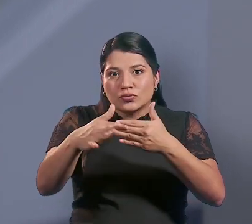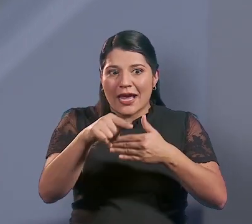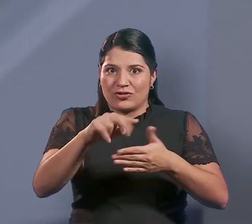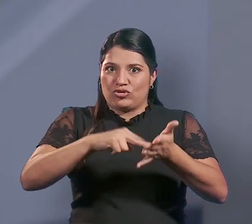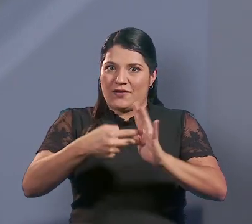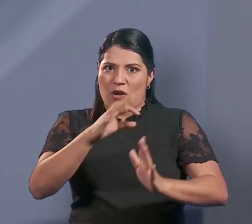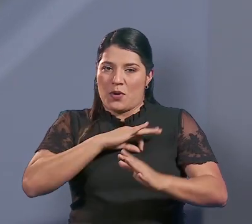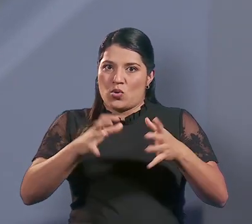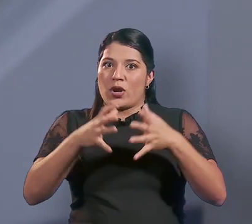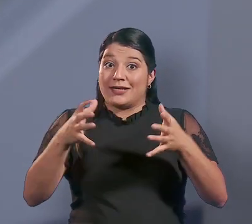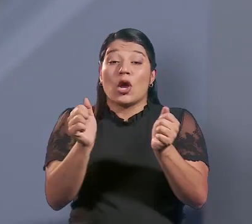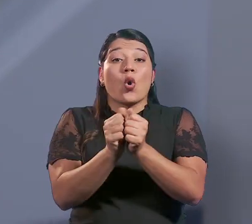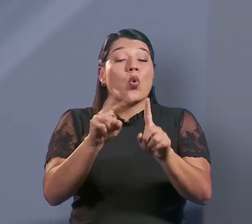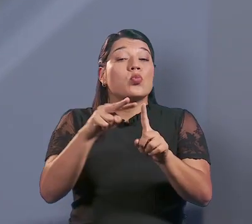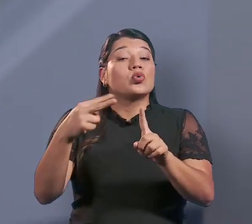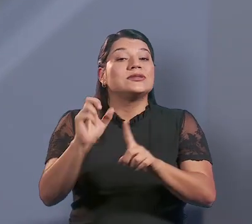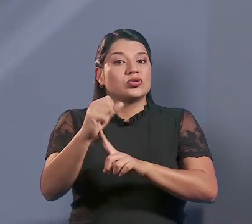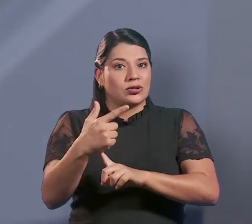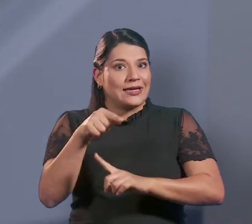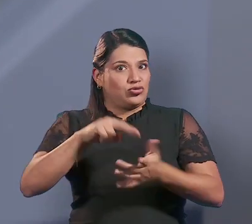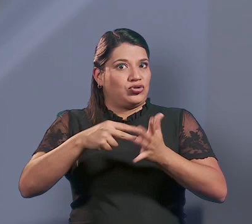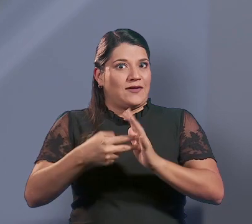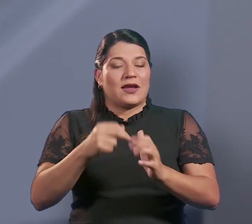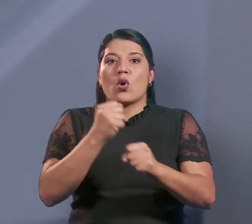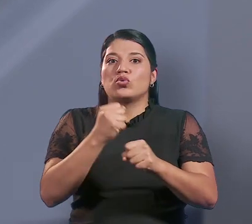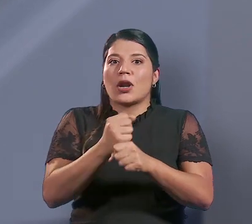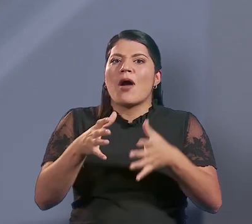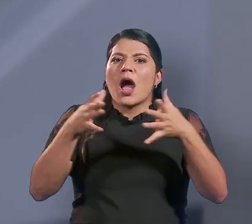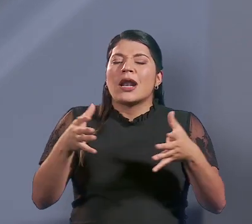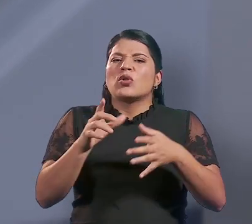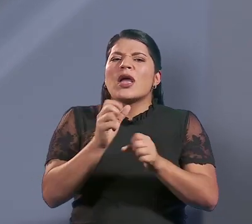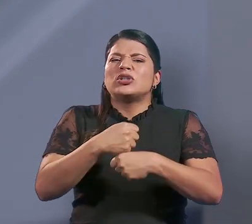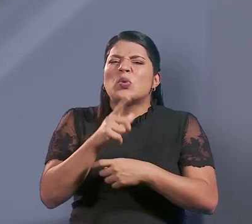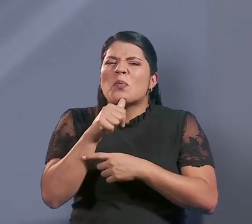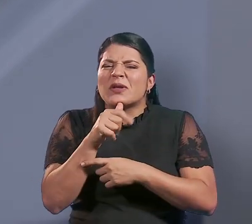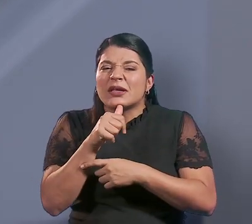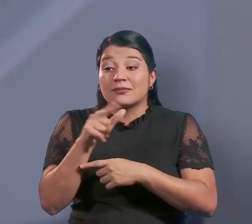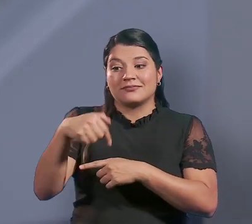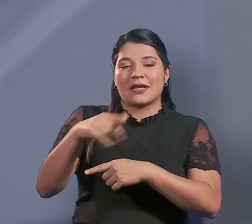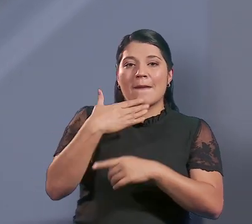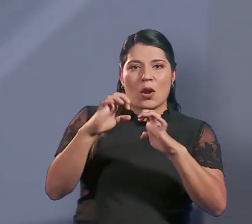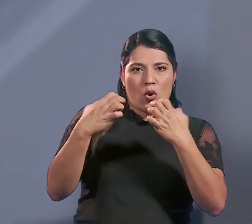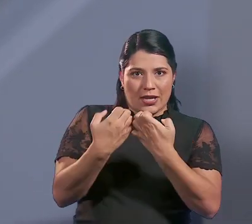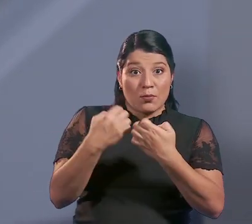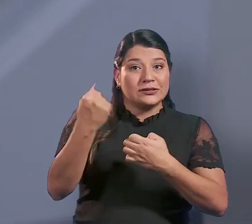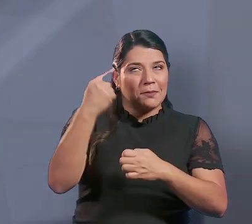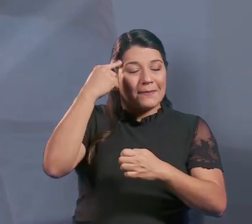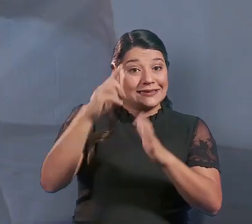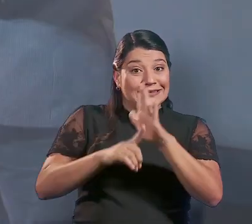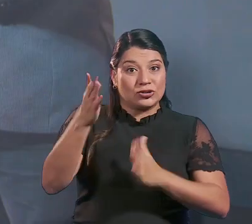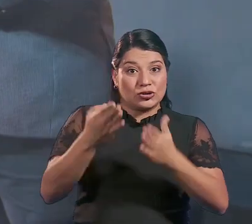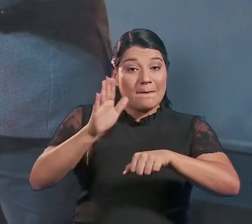beneficio con sentido social. Un gran trabajo realizado por el mejor equipo, aportando con acciones de sostenibilidad